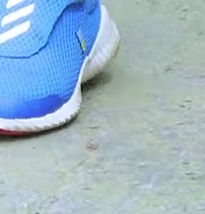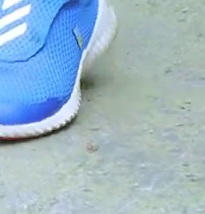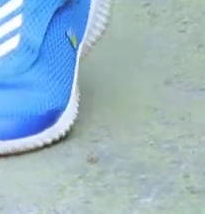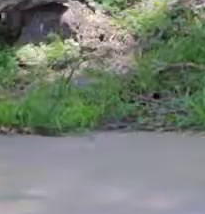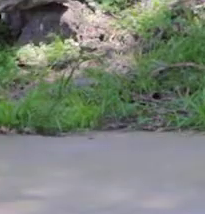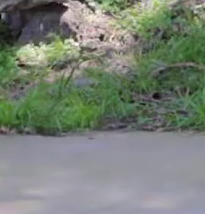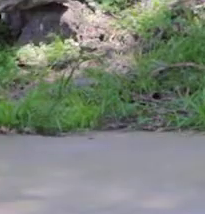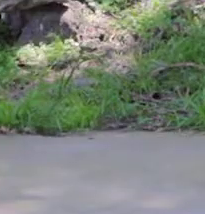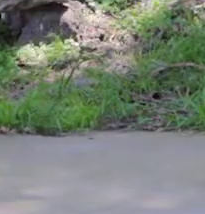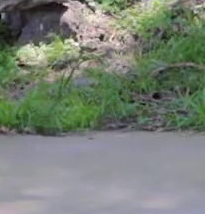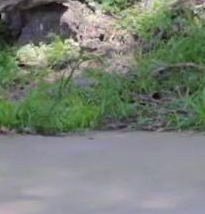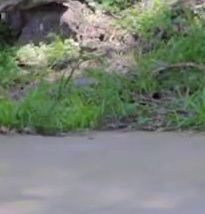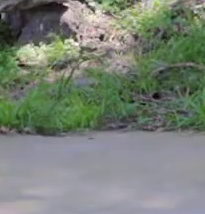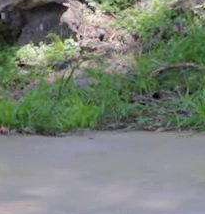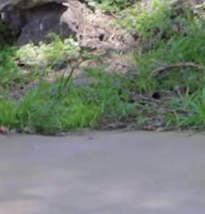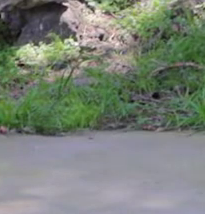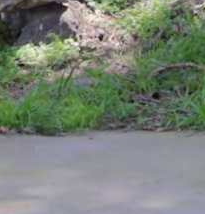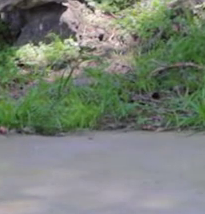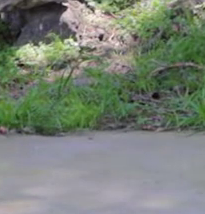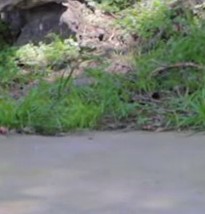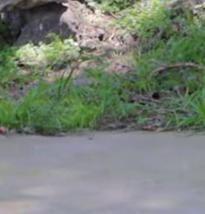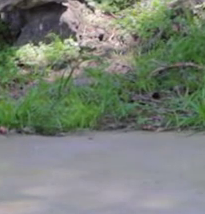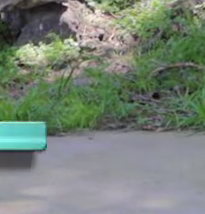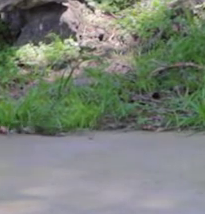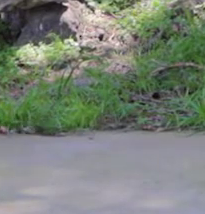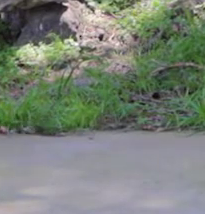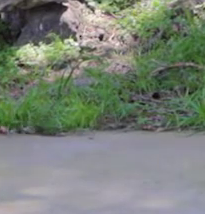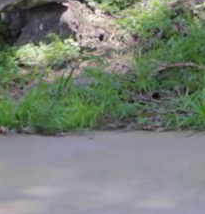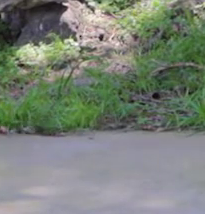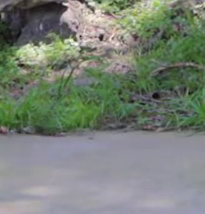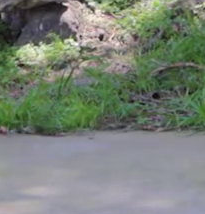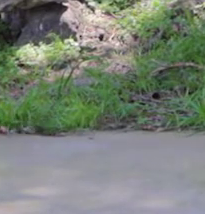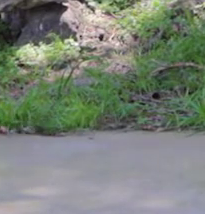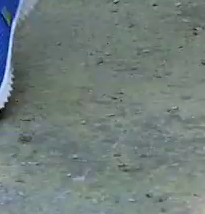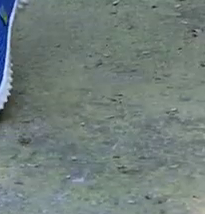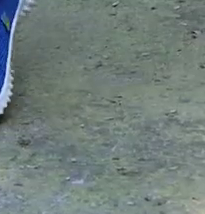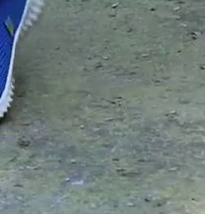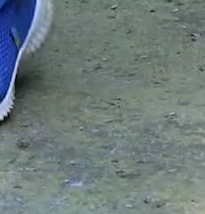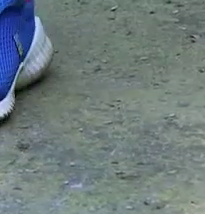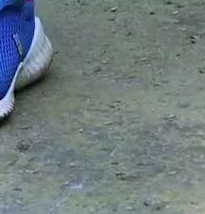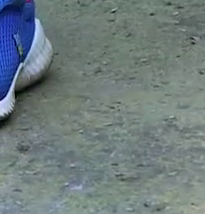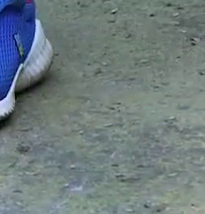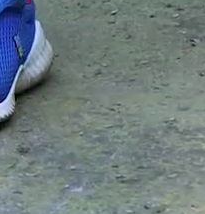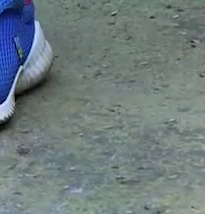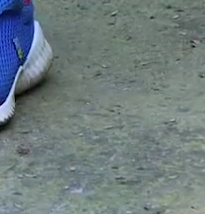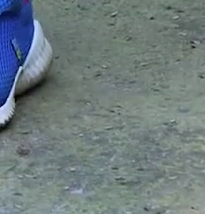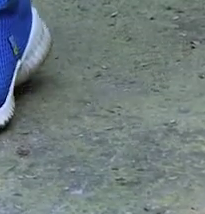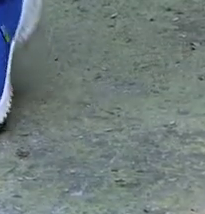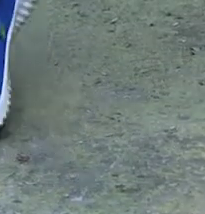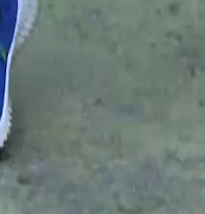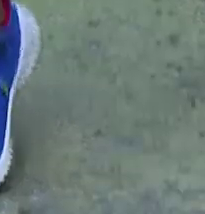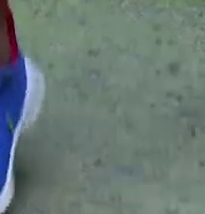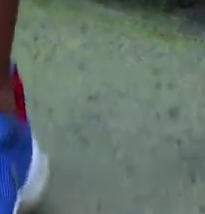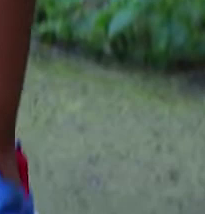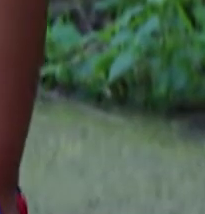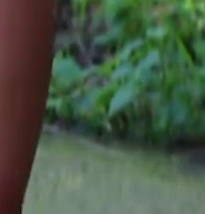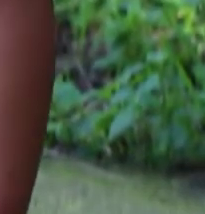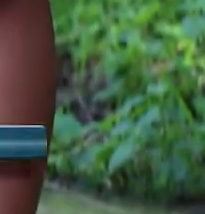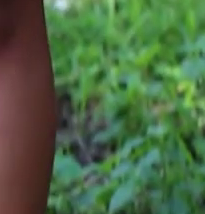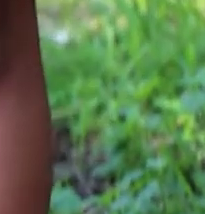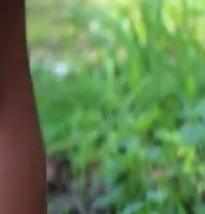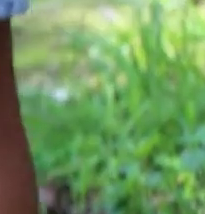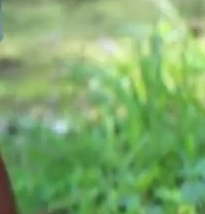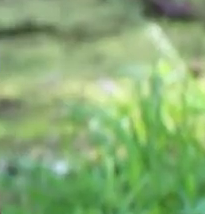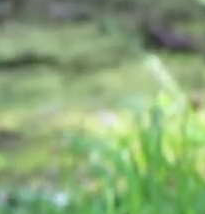Bien. Otra más. Perfecto. Ahí está bien. Muy bien. Elevamos los talones. Bien.